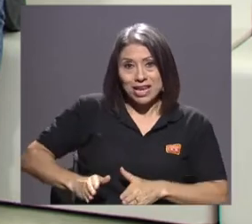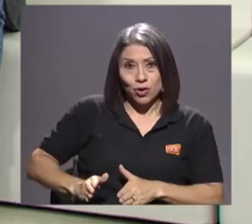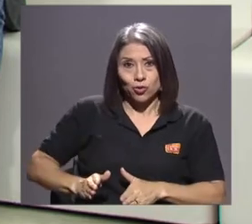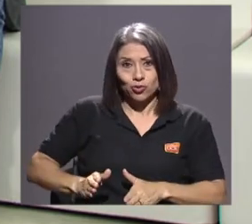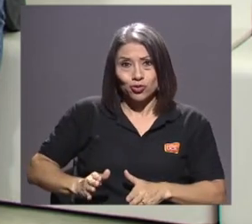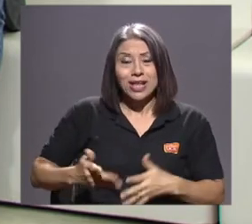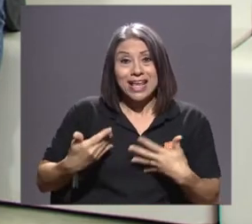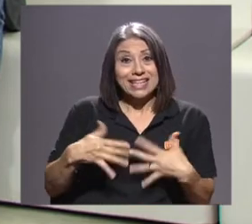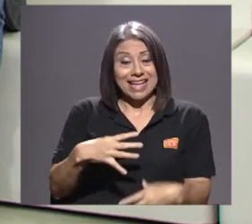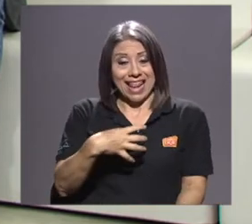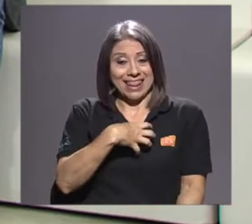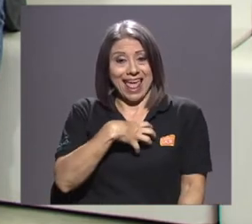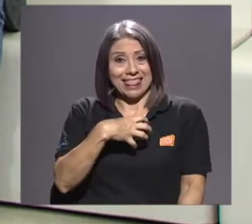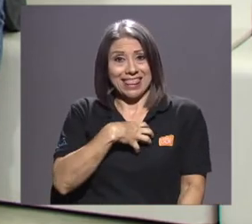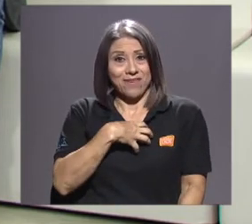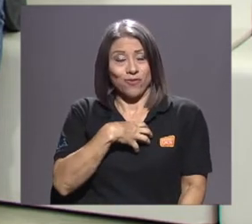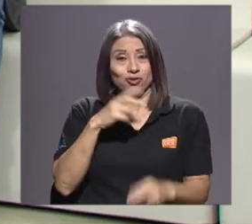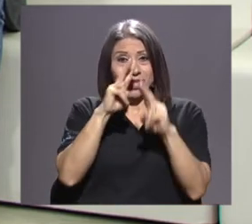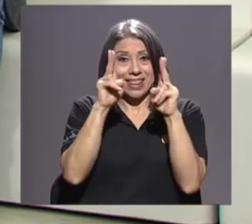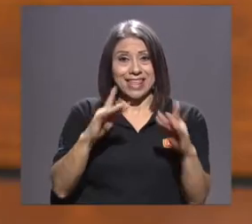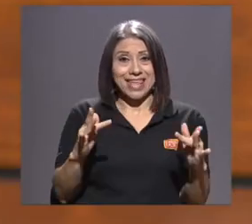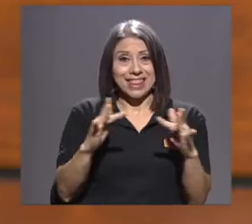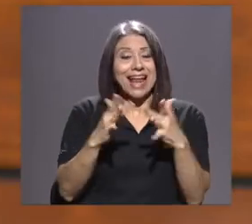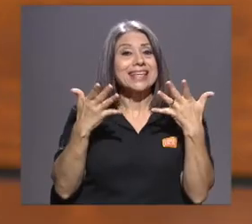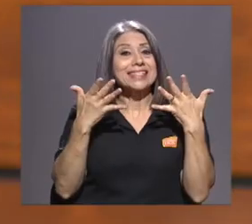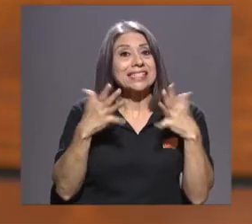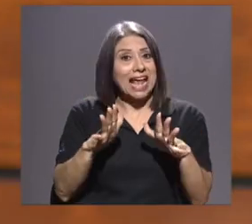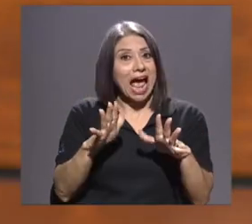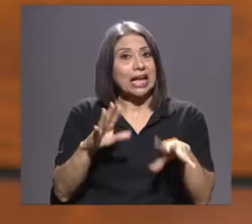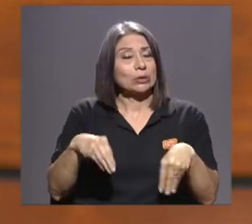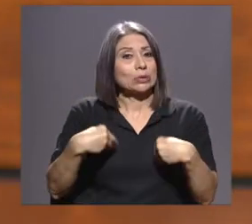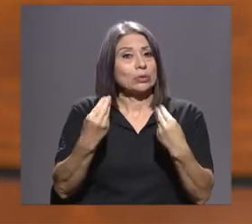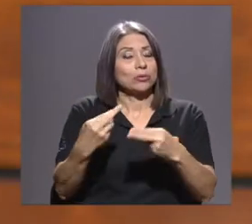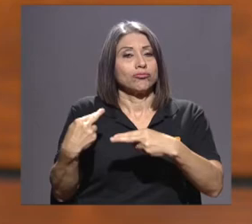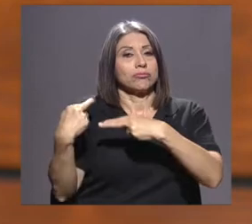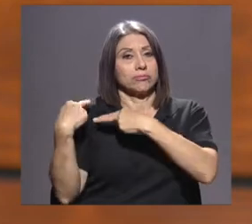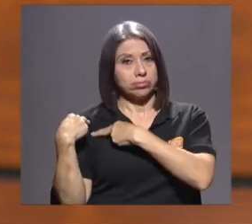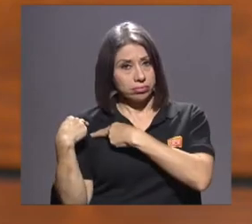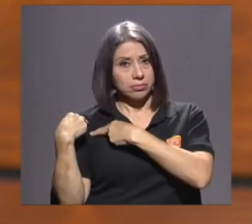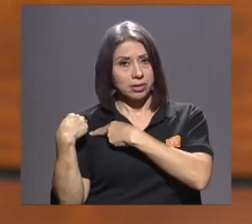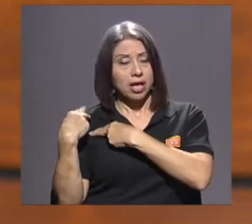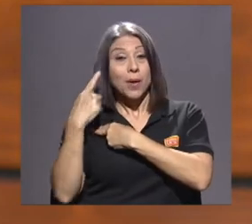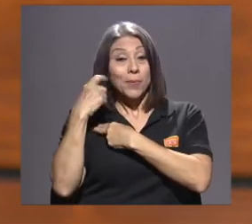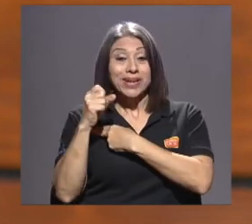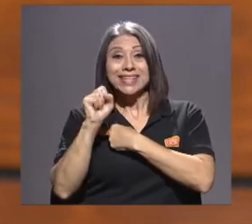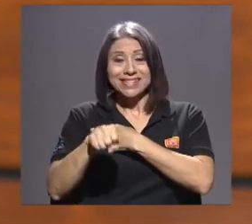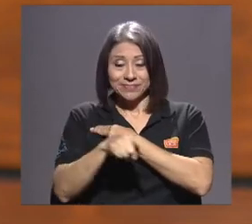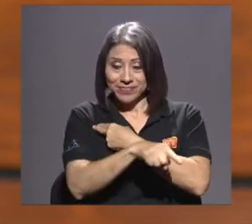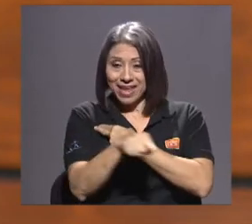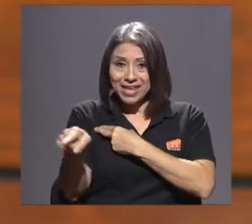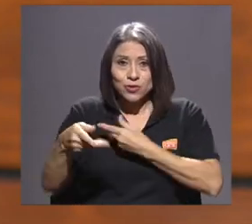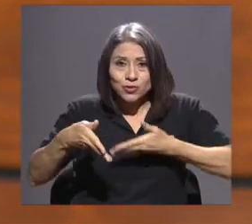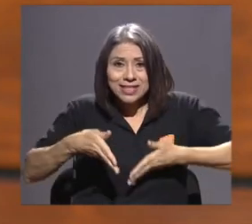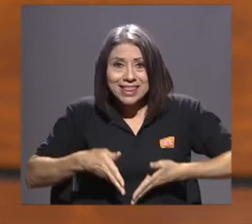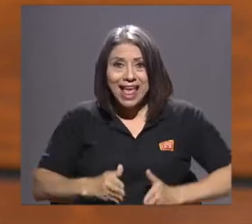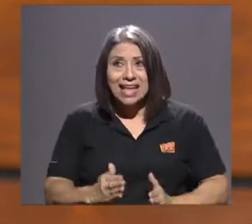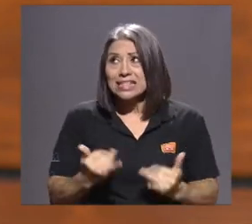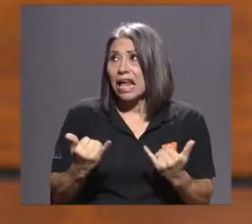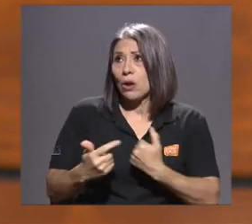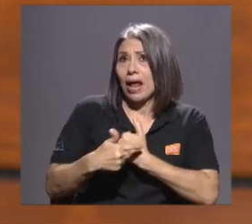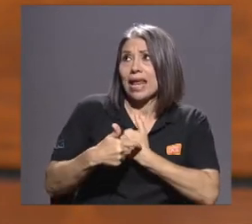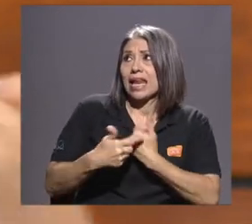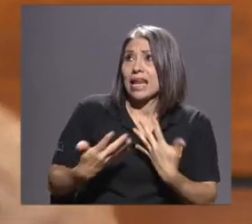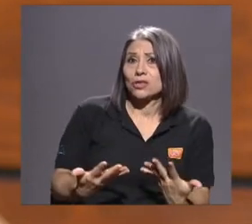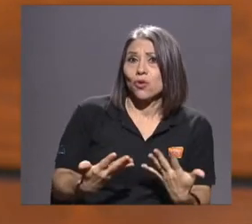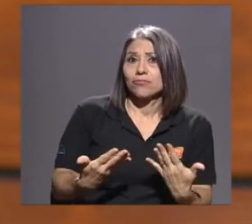y nativos digitales, ya les estamos colocando un gran peso, porque efectivamente nacen en una generación donde no tienen